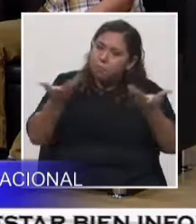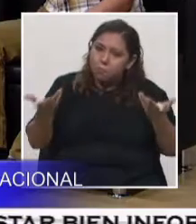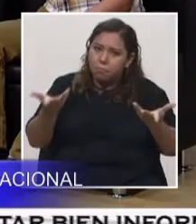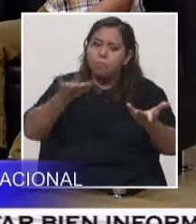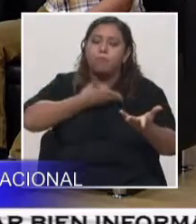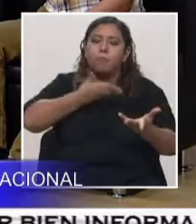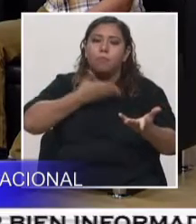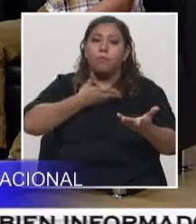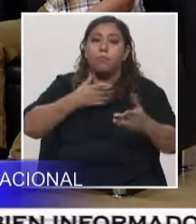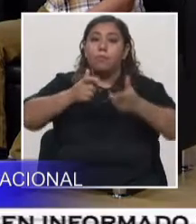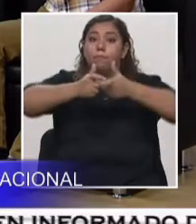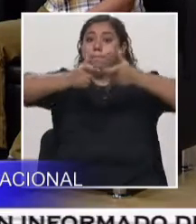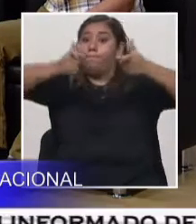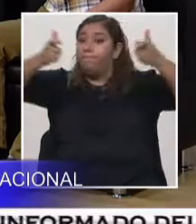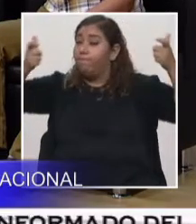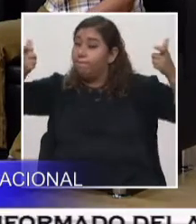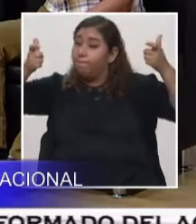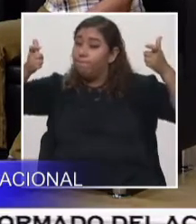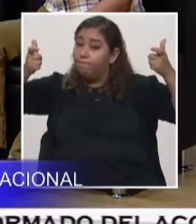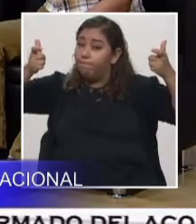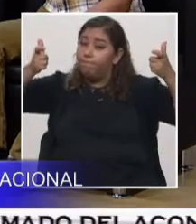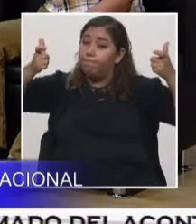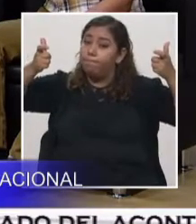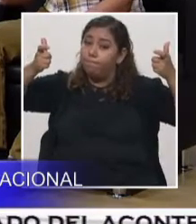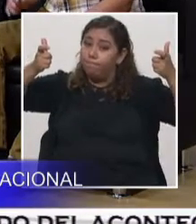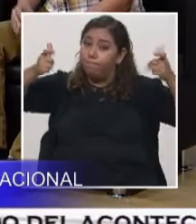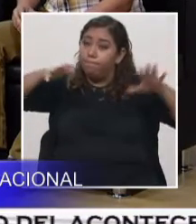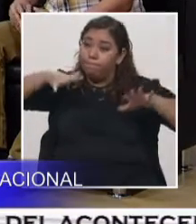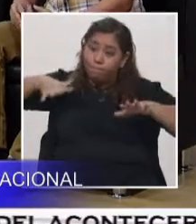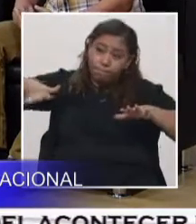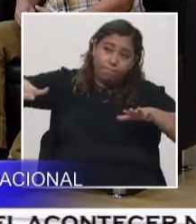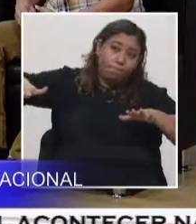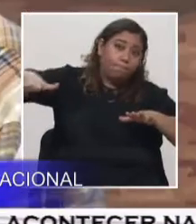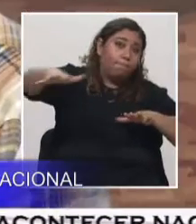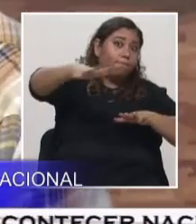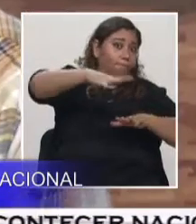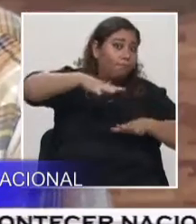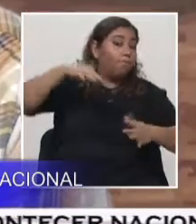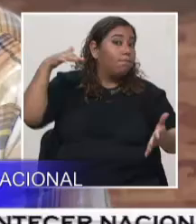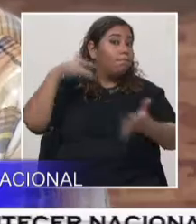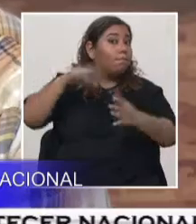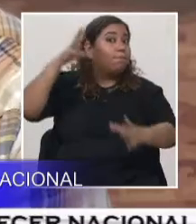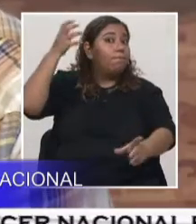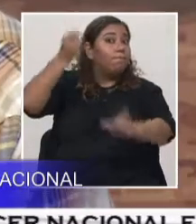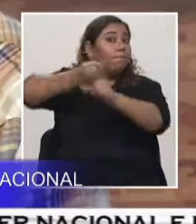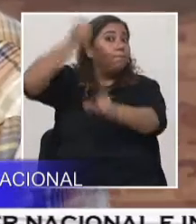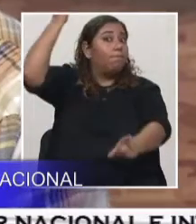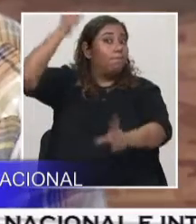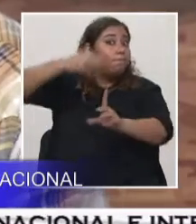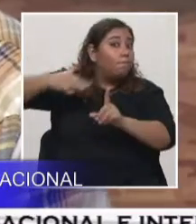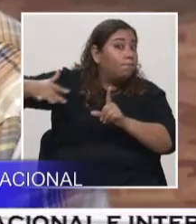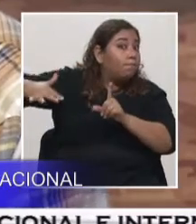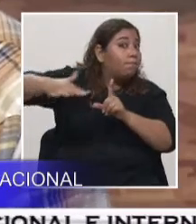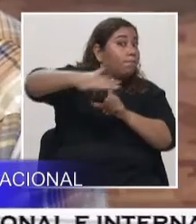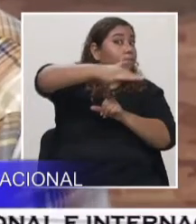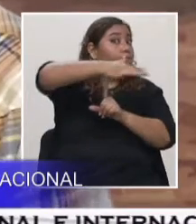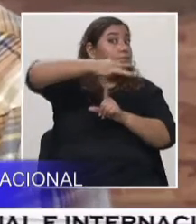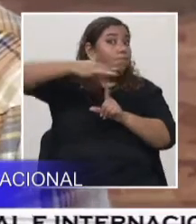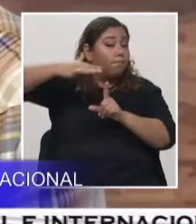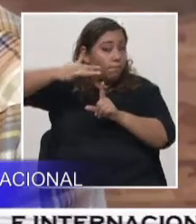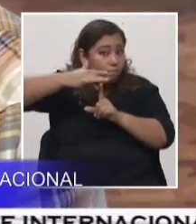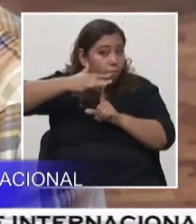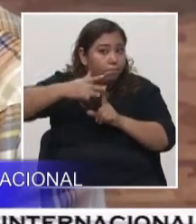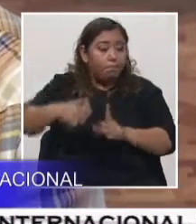A gran escala, por ejemplo, tú ocupas un estudio de impacto ambiental. Un estudio de impacto ambiental es una gama de